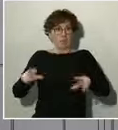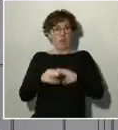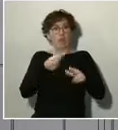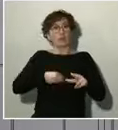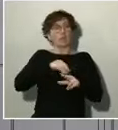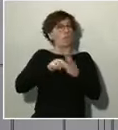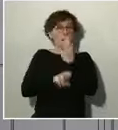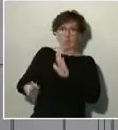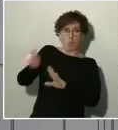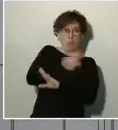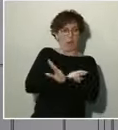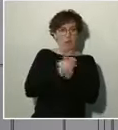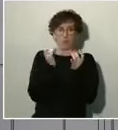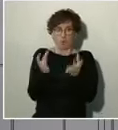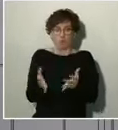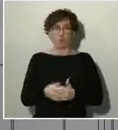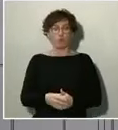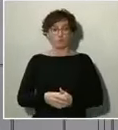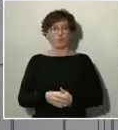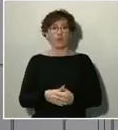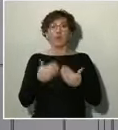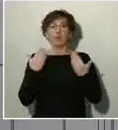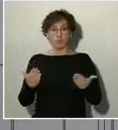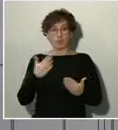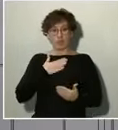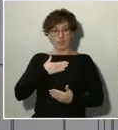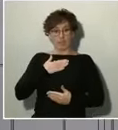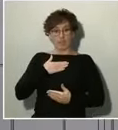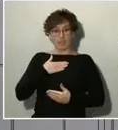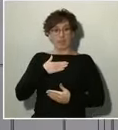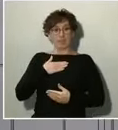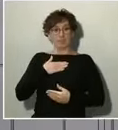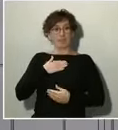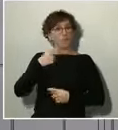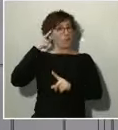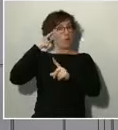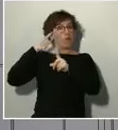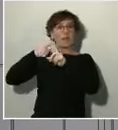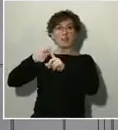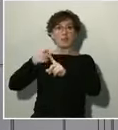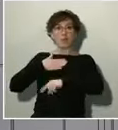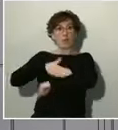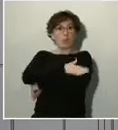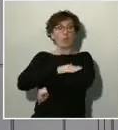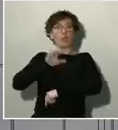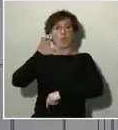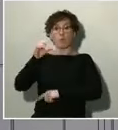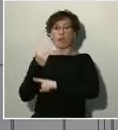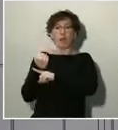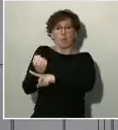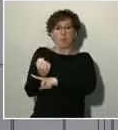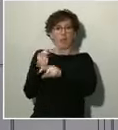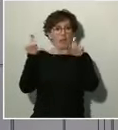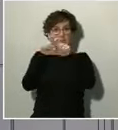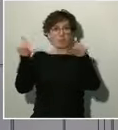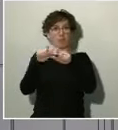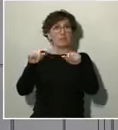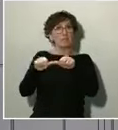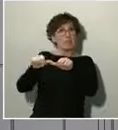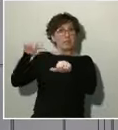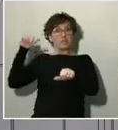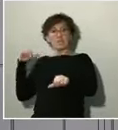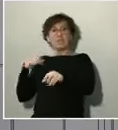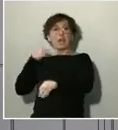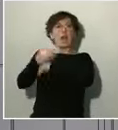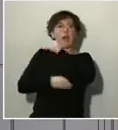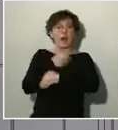es la de arropar a las empresas con una movilización, insisto, sin precedentes en la historia democrática de nuestro país, 100.000 millones